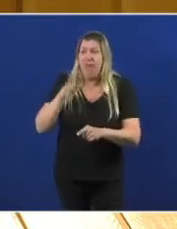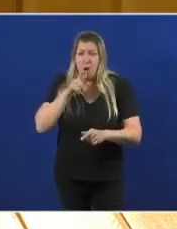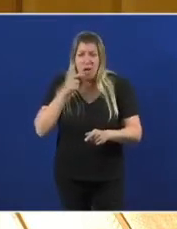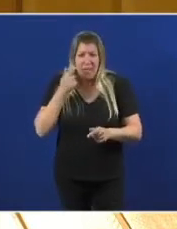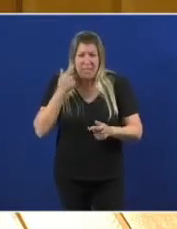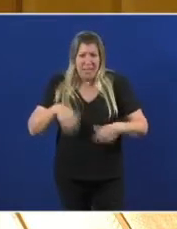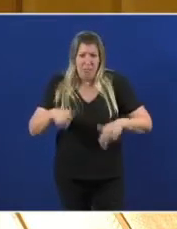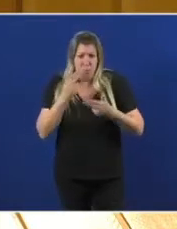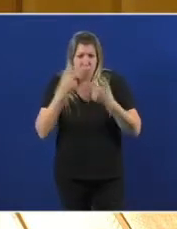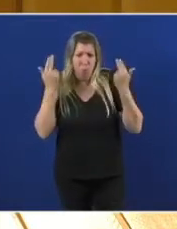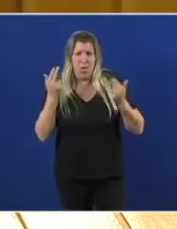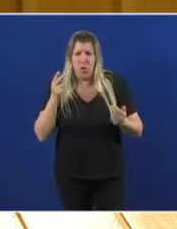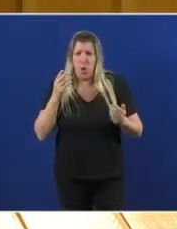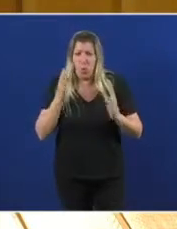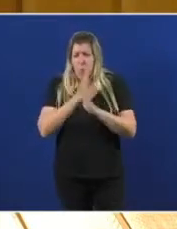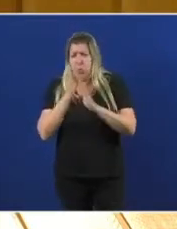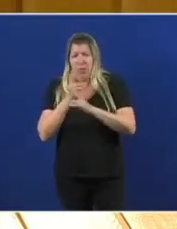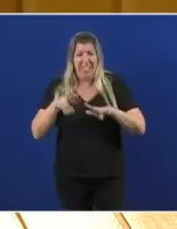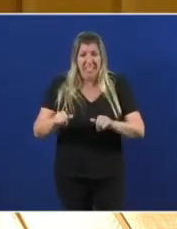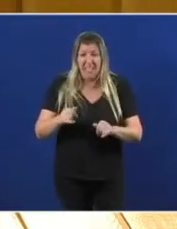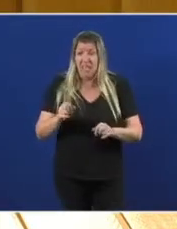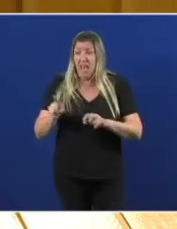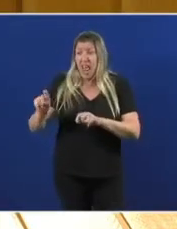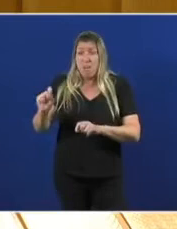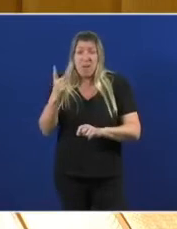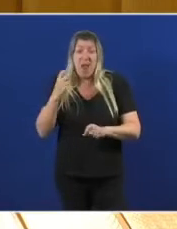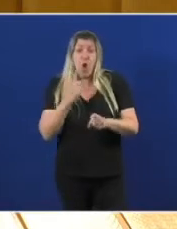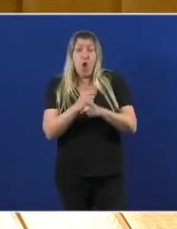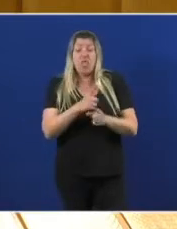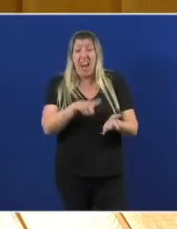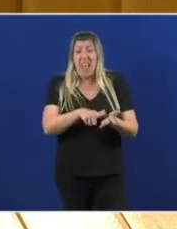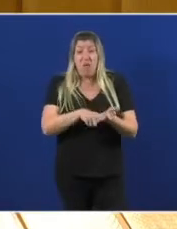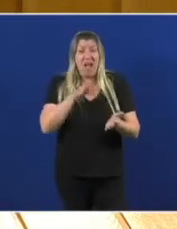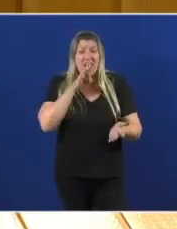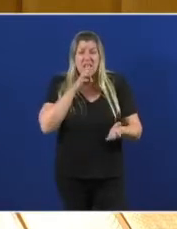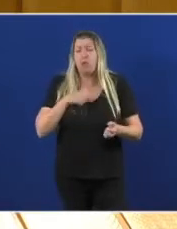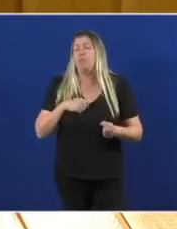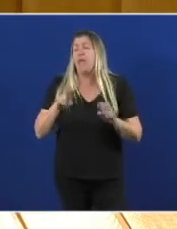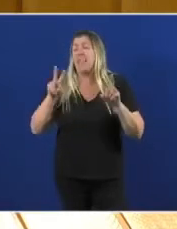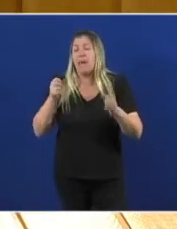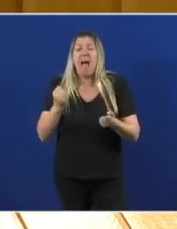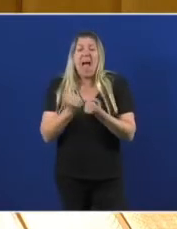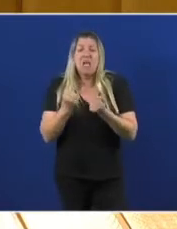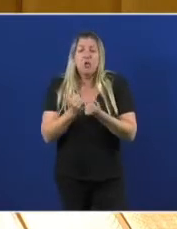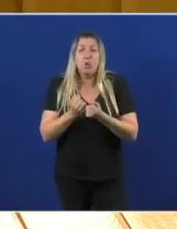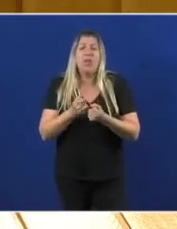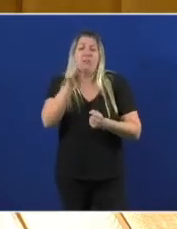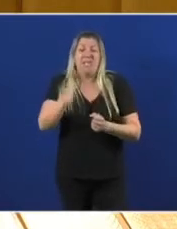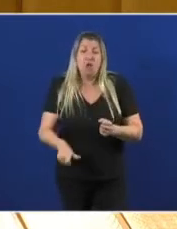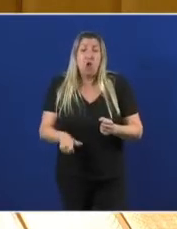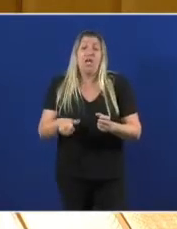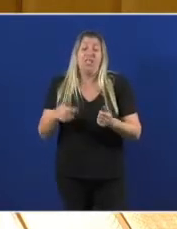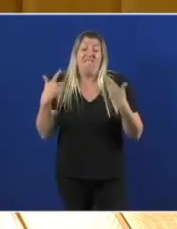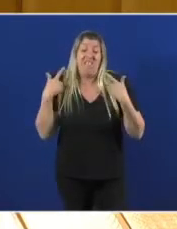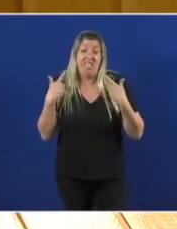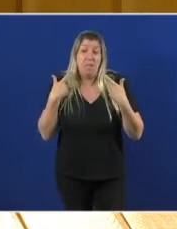foi pioneiro no ataque ao galego recortou axudas a víctimas de violencia machista tengo triste récord de ser o